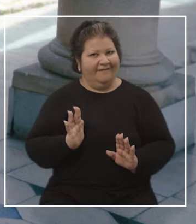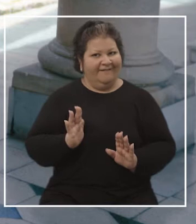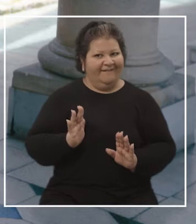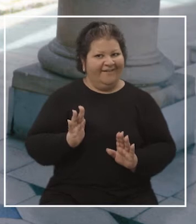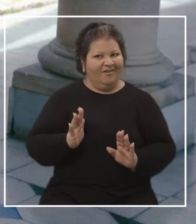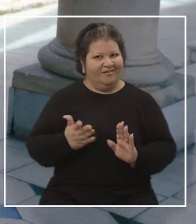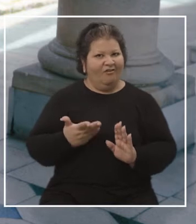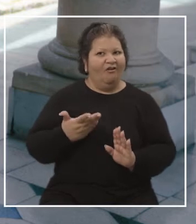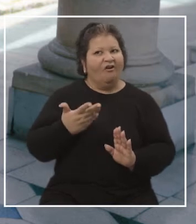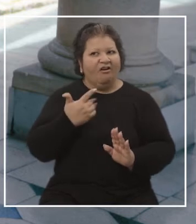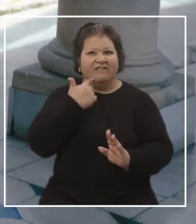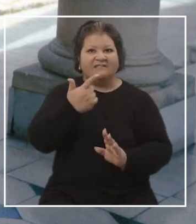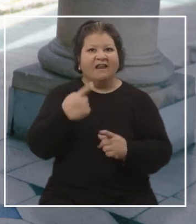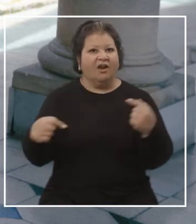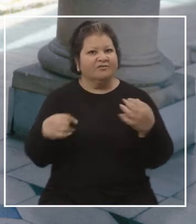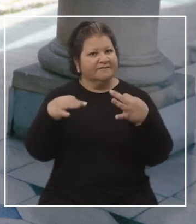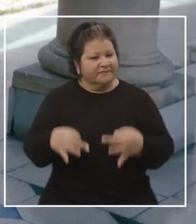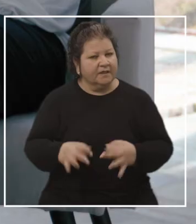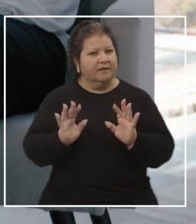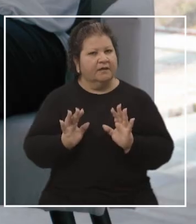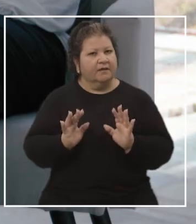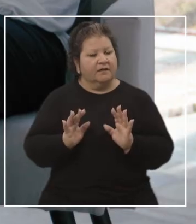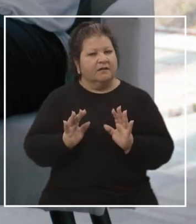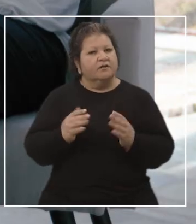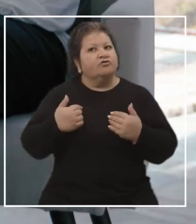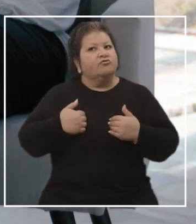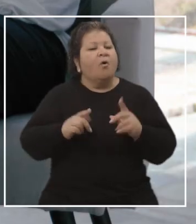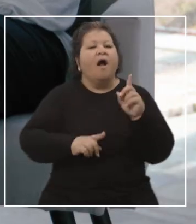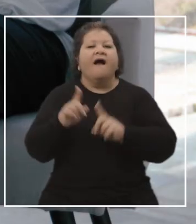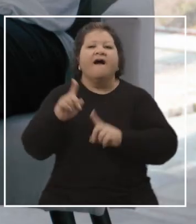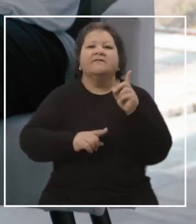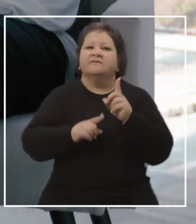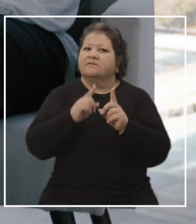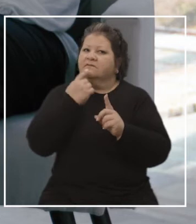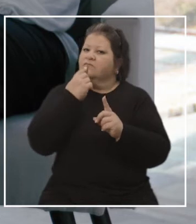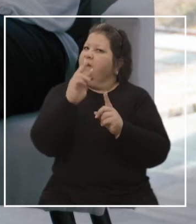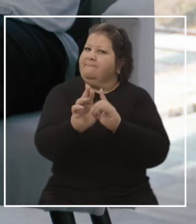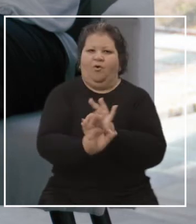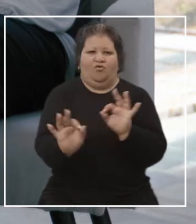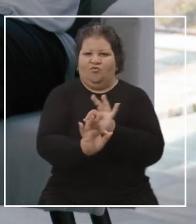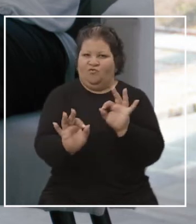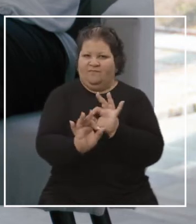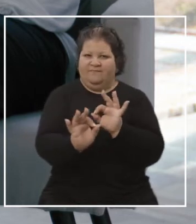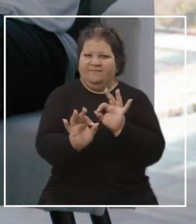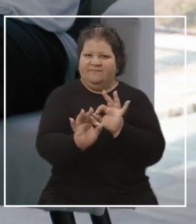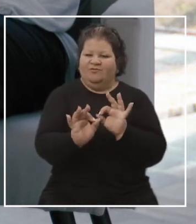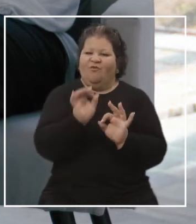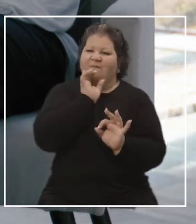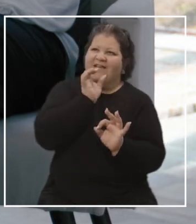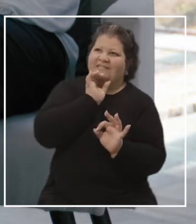valor o la gentileza de decir las cosas. Yo me perhivo mucho, a veces hasta de contestar, y yo soy media,